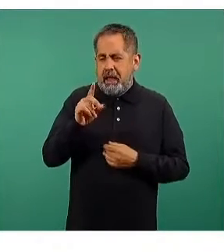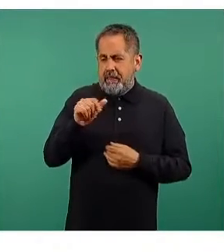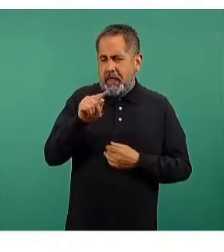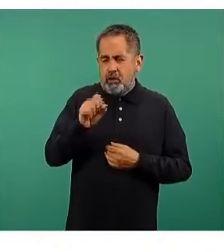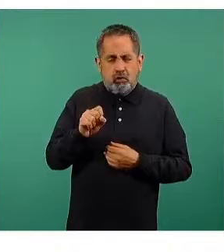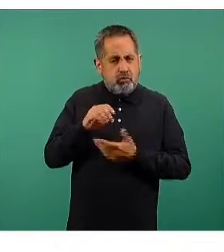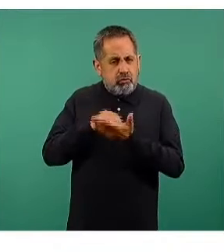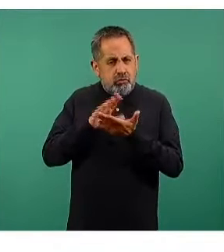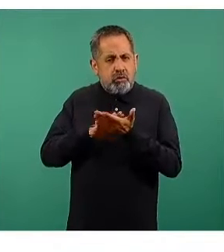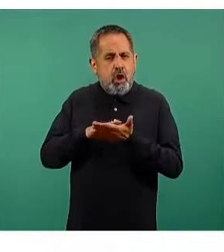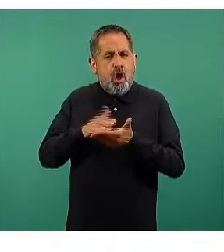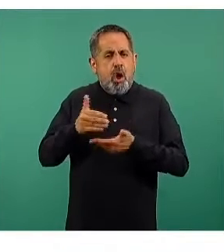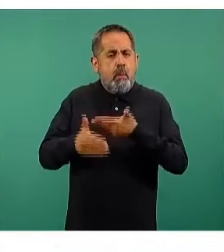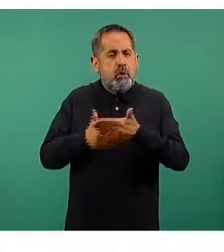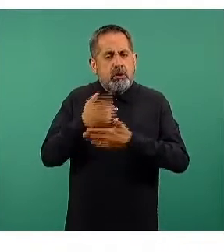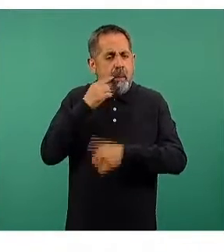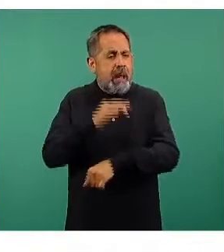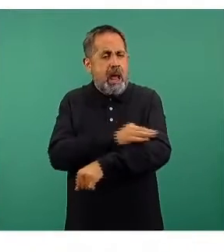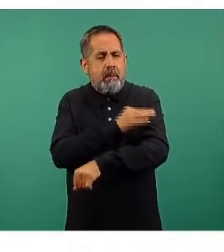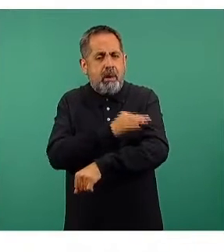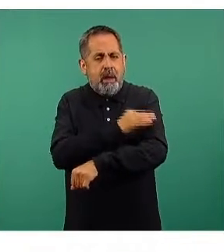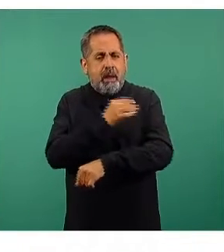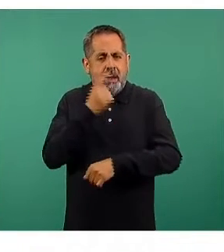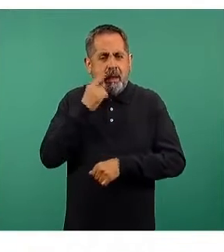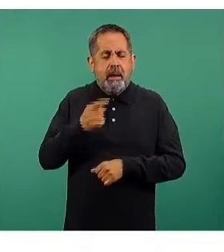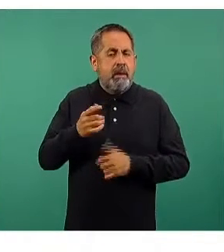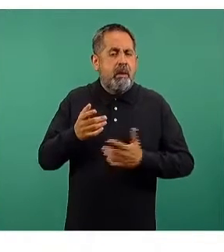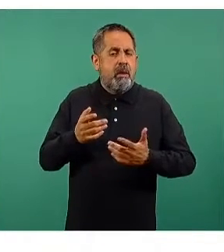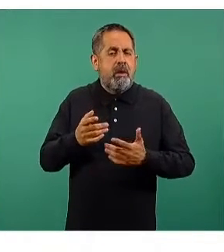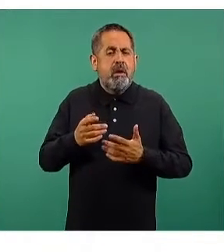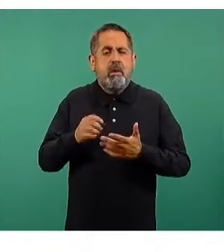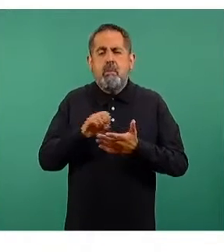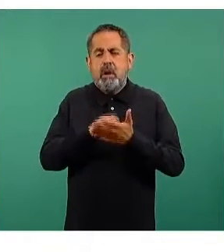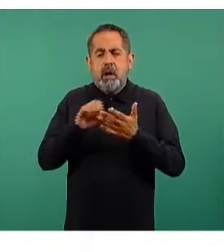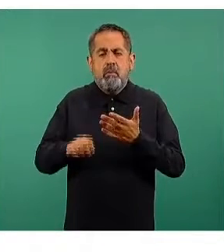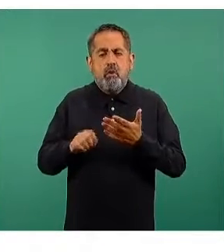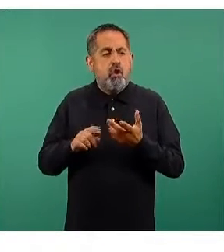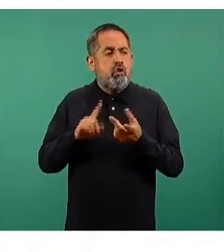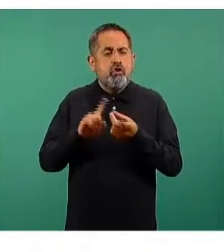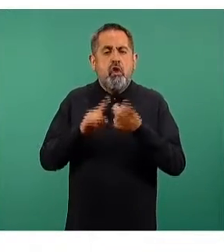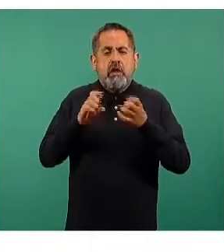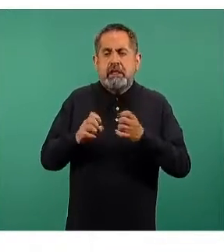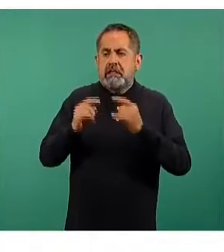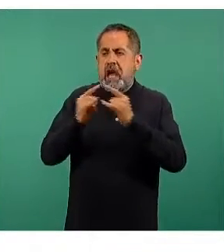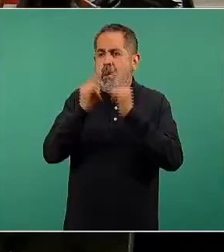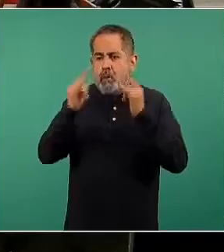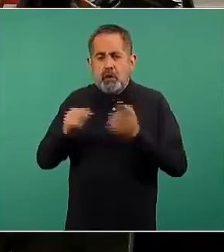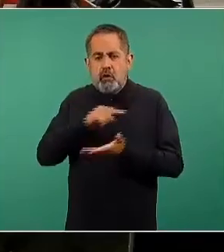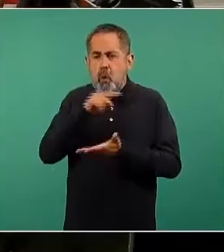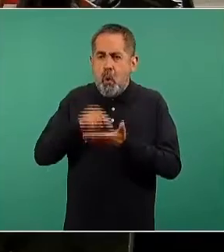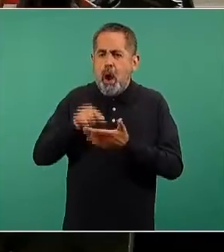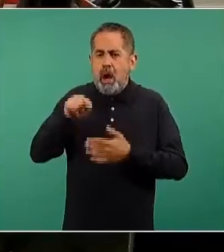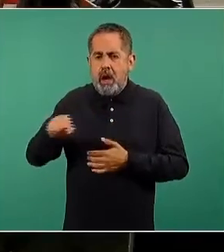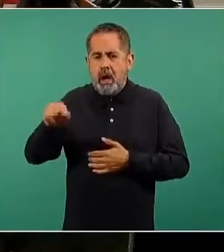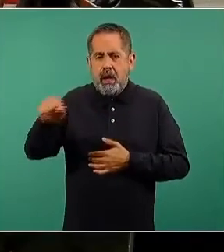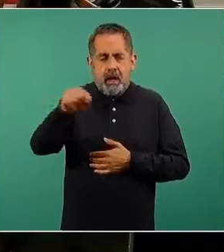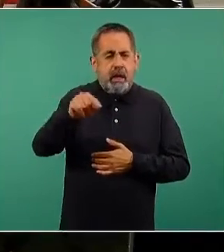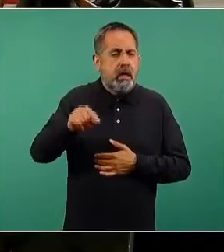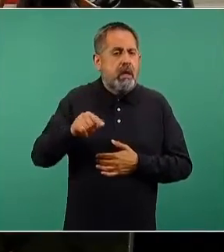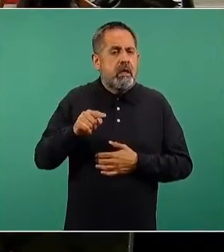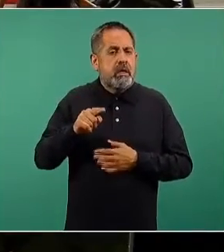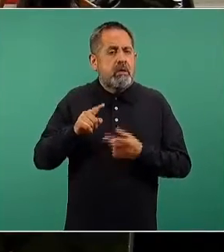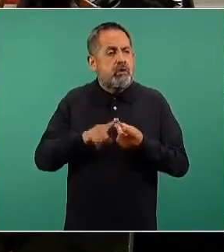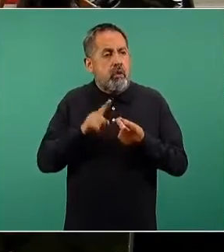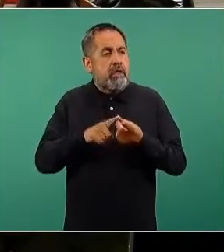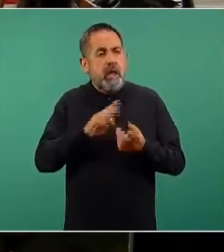elementales del proceso de aplicación de vacunación, como la ubicación de los puestos que se encuentran funcionando